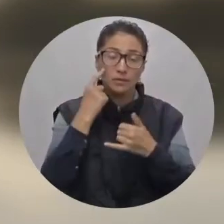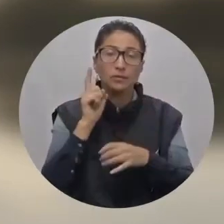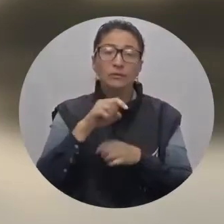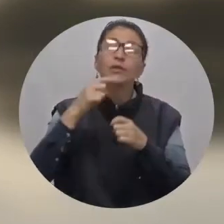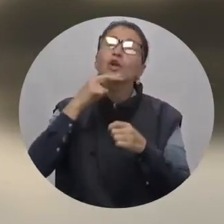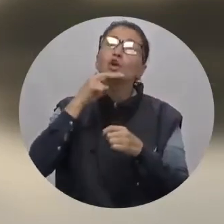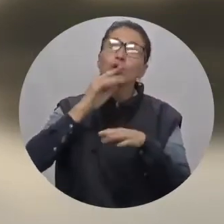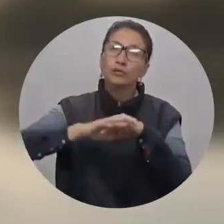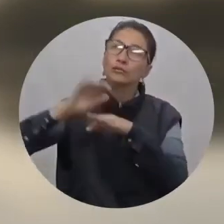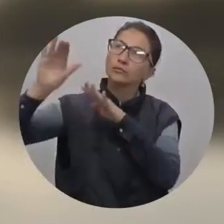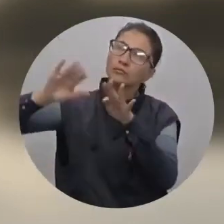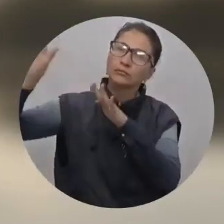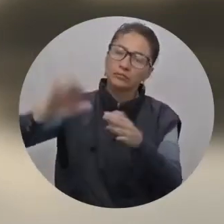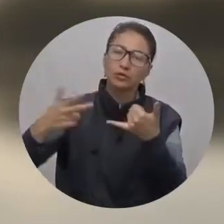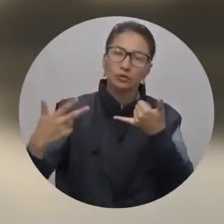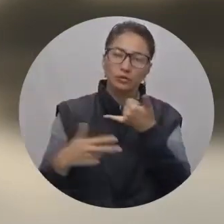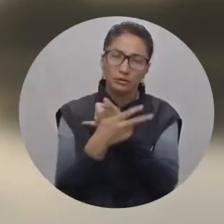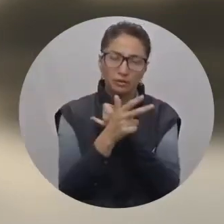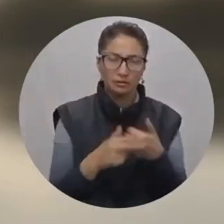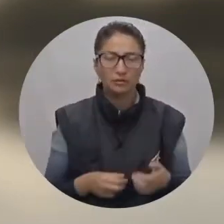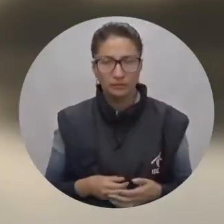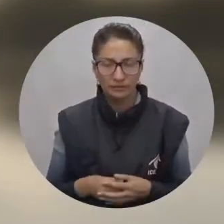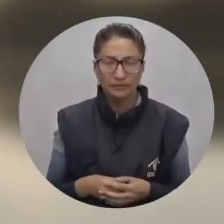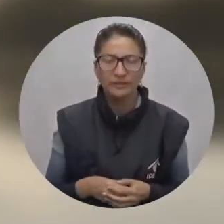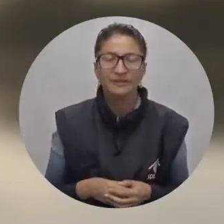roja por deslizamientos en la zona andina.